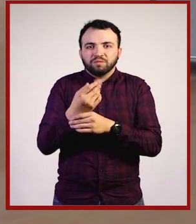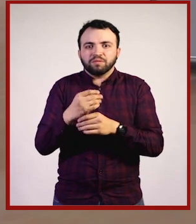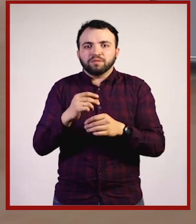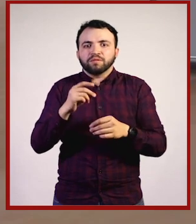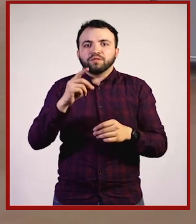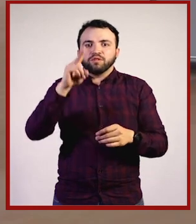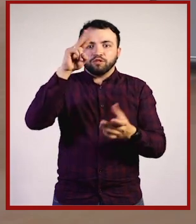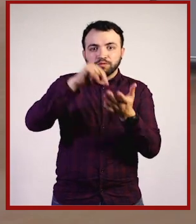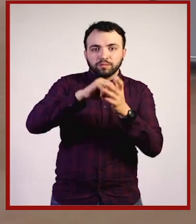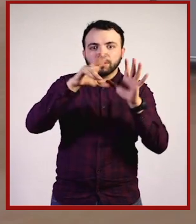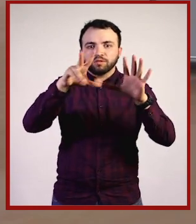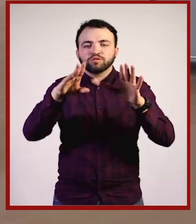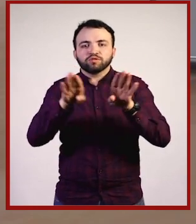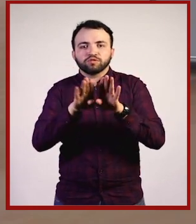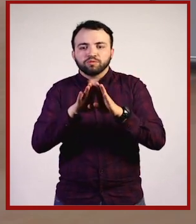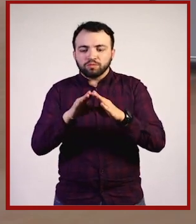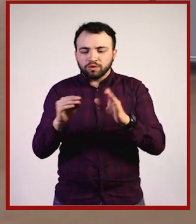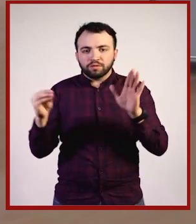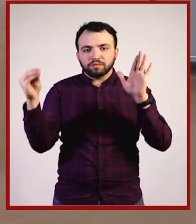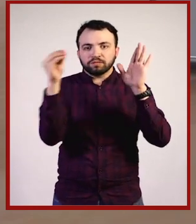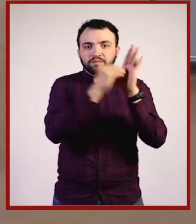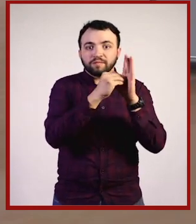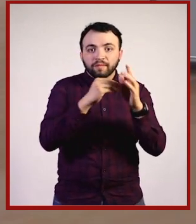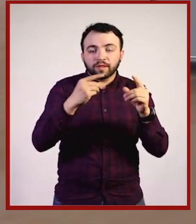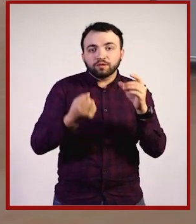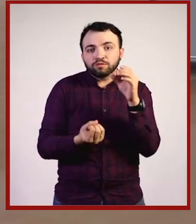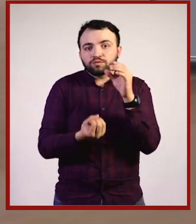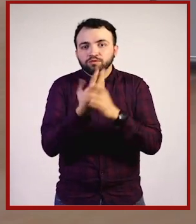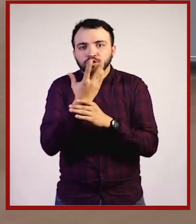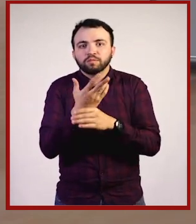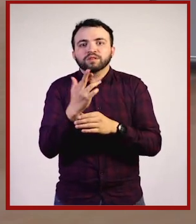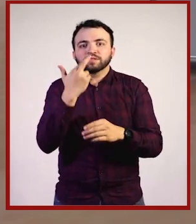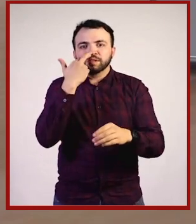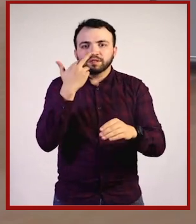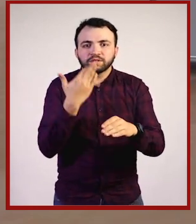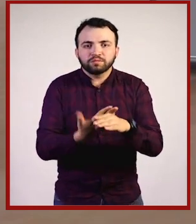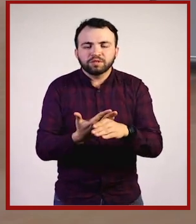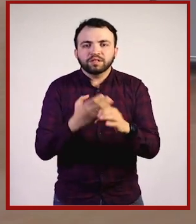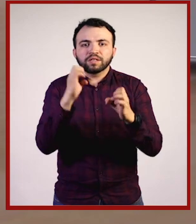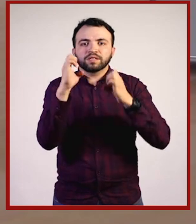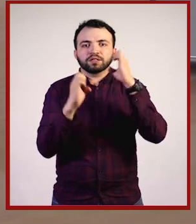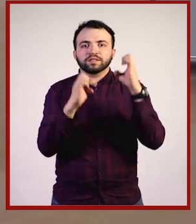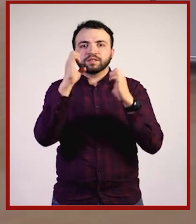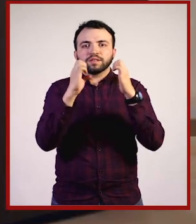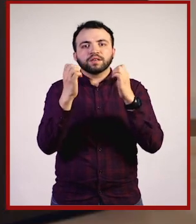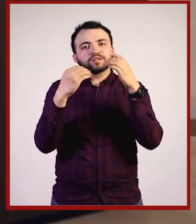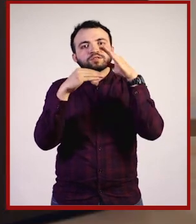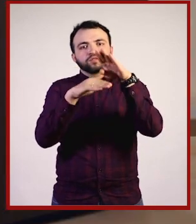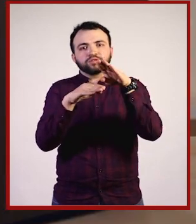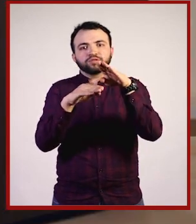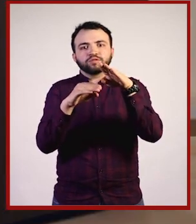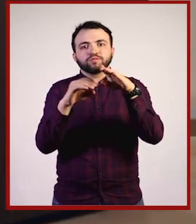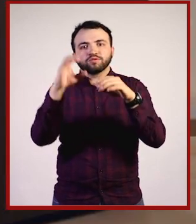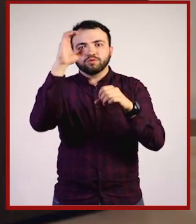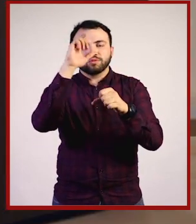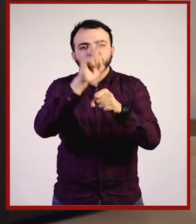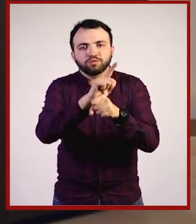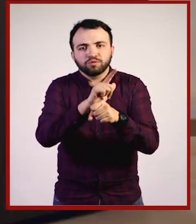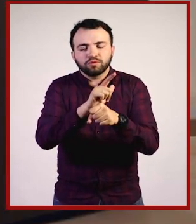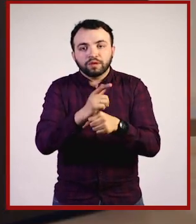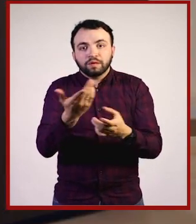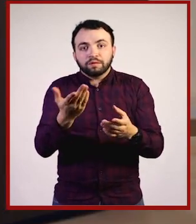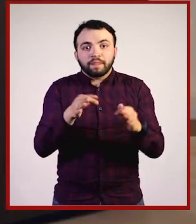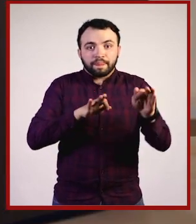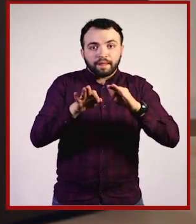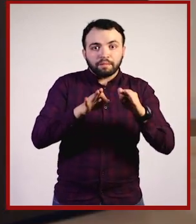en el Código Nacional de Procedimientos Penales respecto de la responsabilidad penal de las empresas o de las personas jurídicas. Entonces, creo que el trabajo